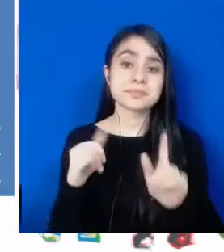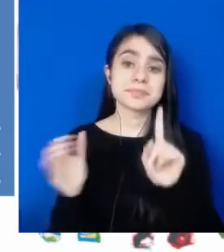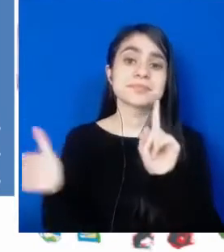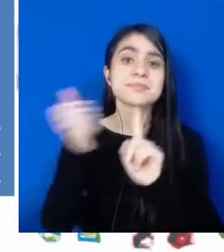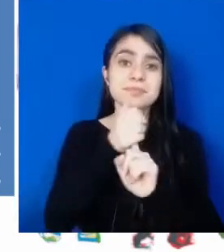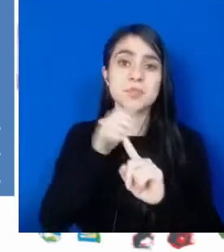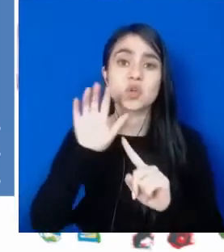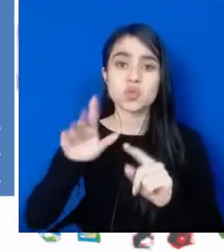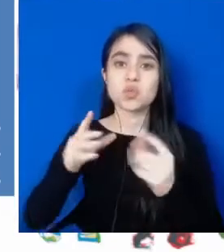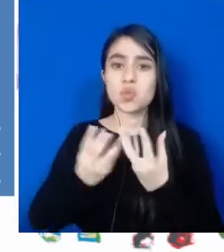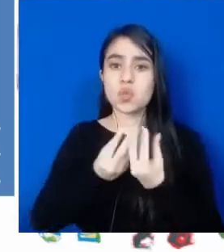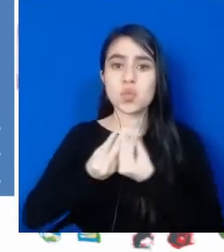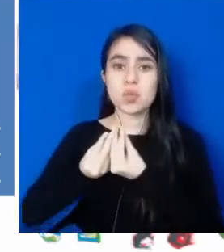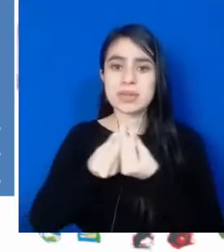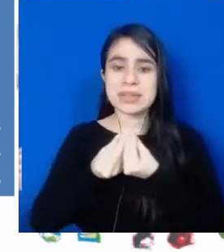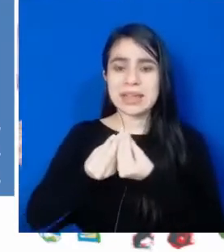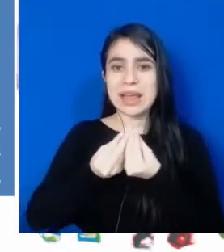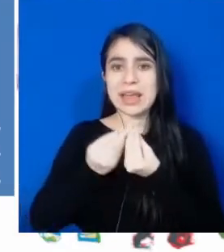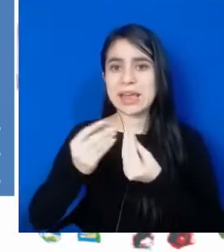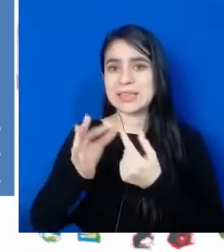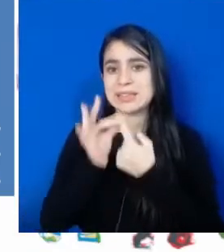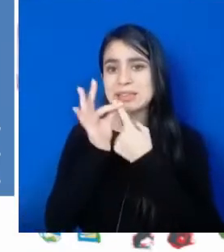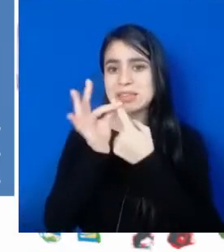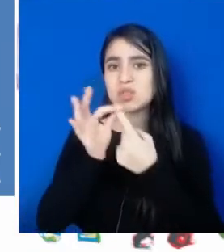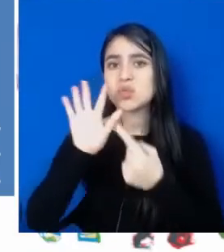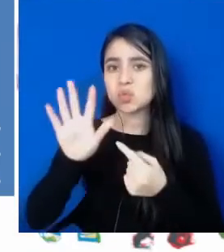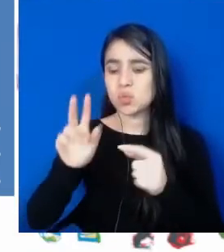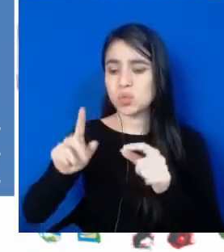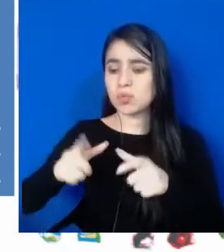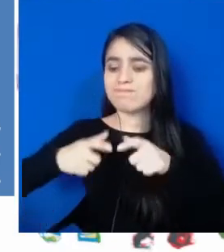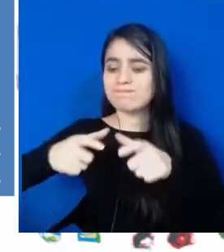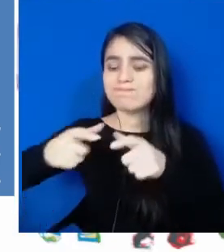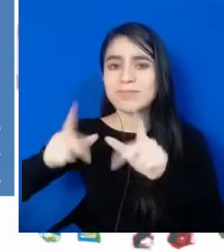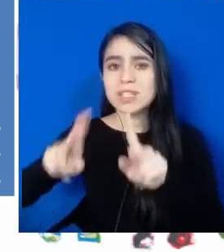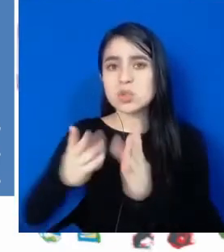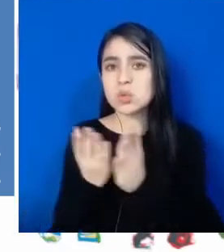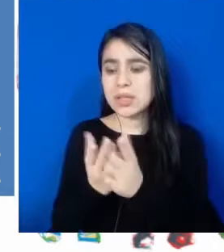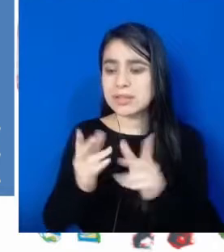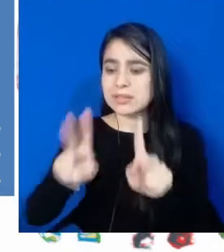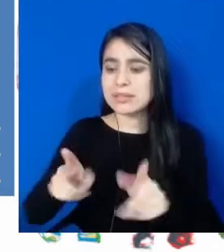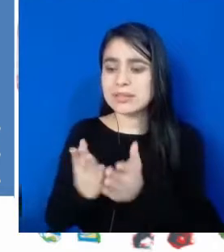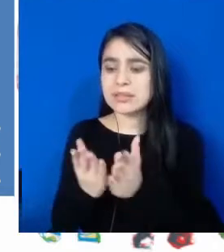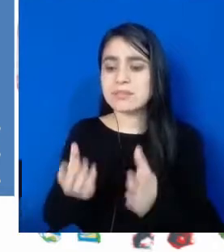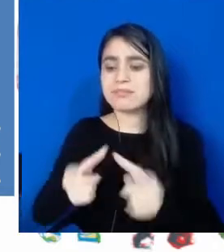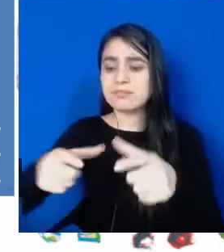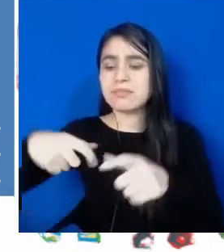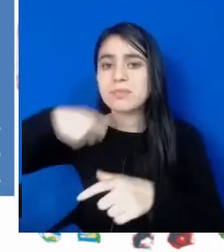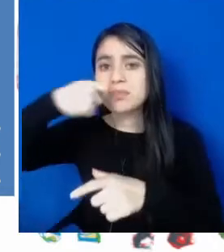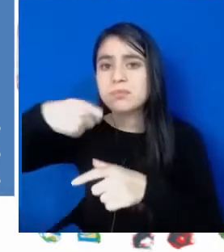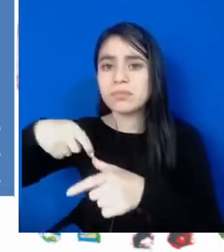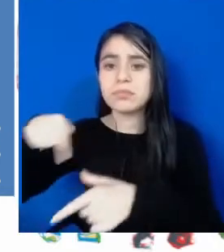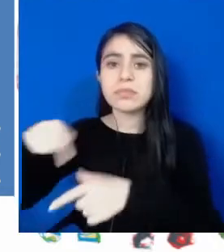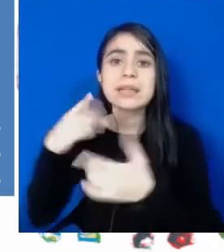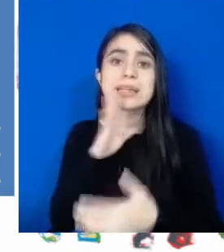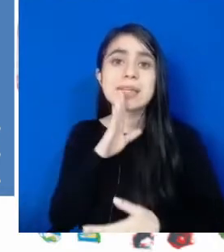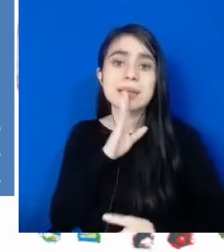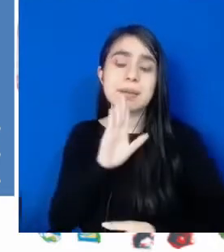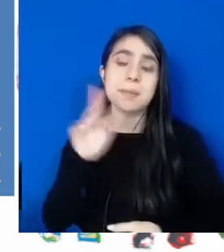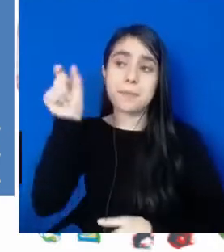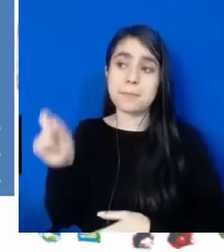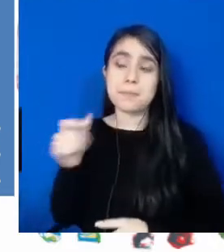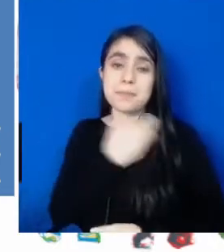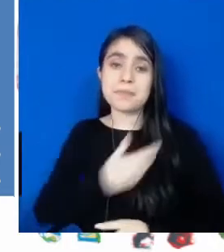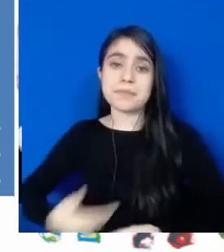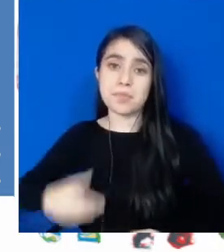El primer gran logro de la Unidad Administrativa de Alimentación Escolar Alimentos para Aprender es del señor presidente y de la